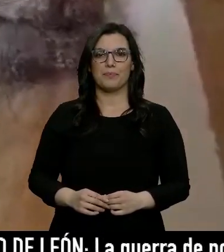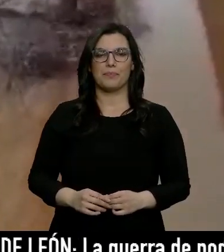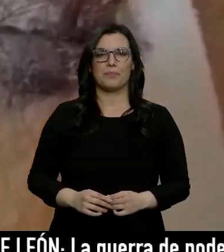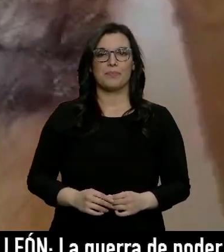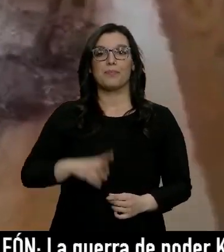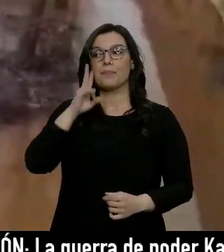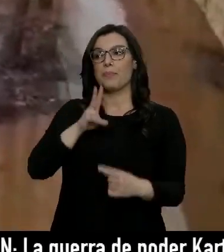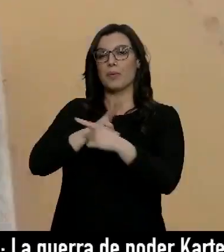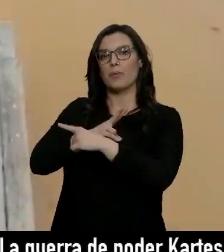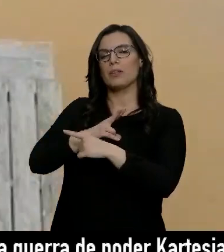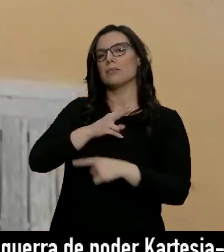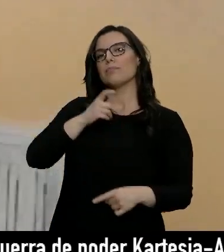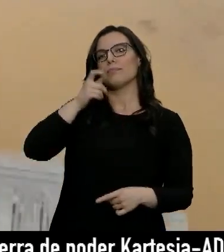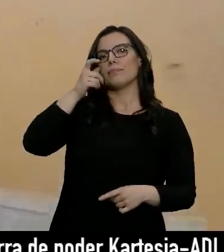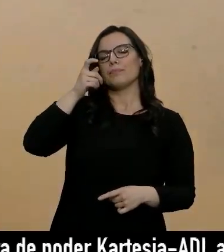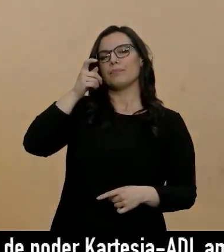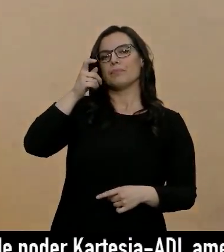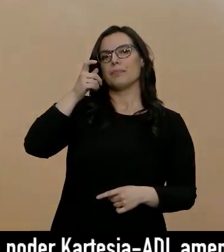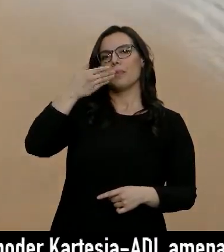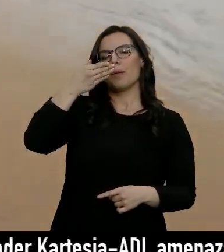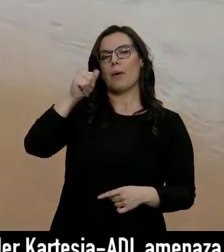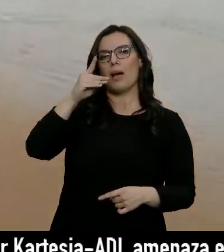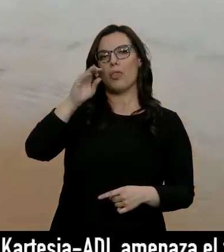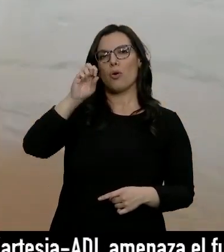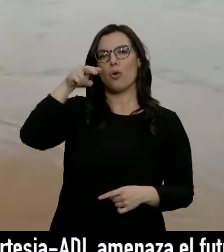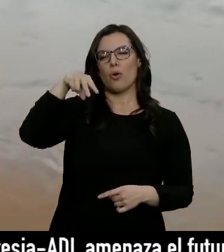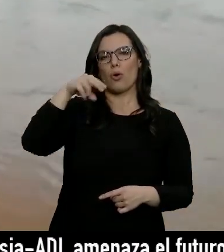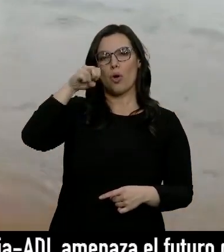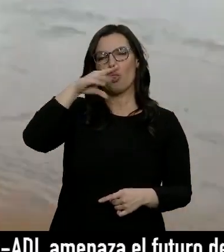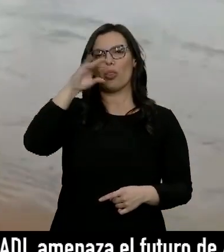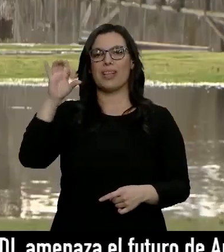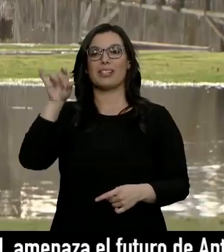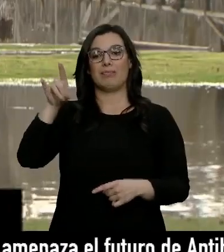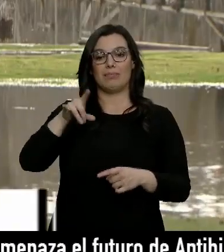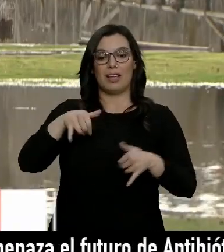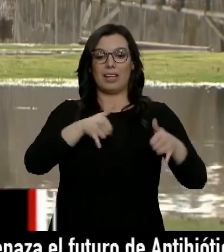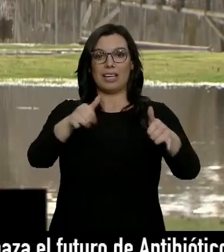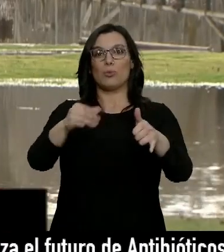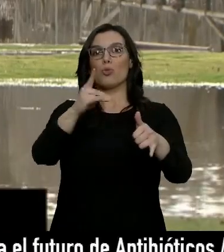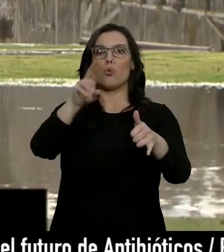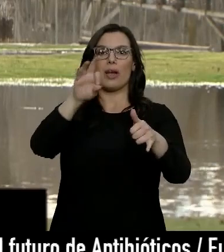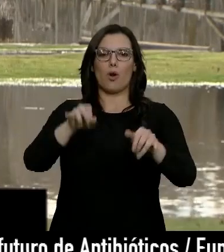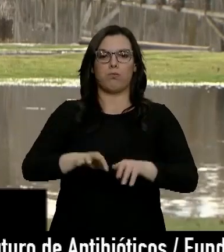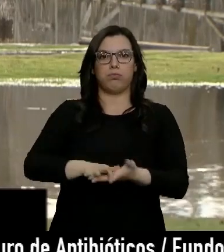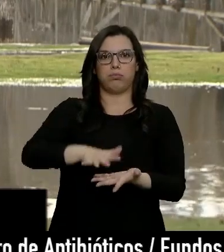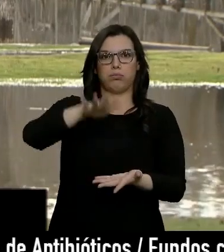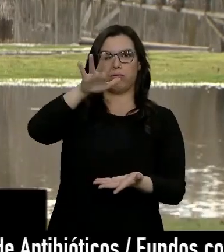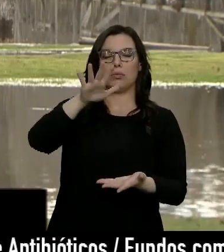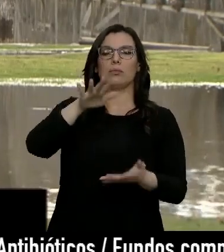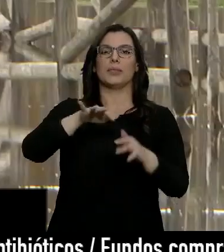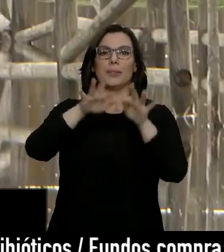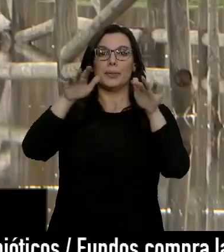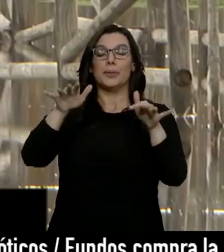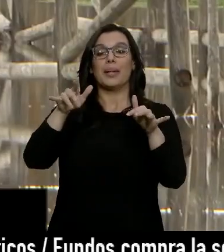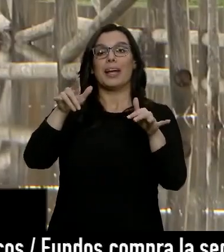Son imágenes de la localidad burgalesa de Badocondes, donde el nivel del duero ha alcanzado los 5 metros y medio de altura. En Ávila,